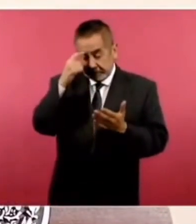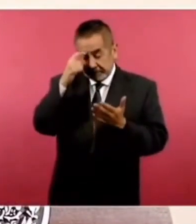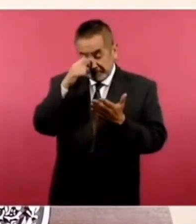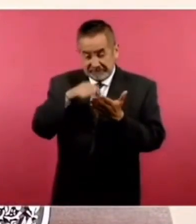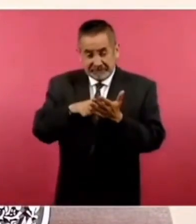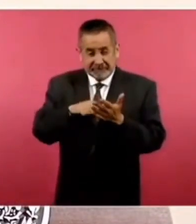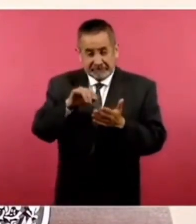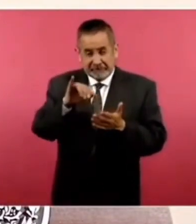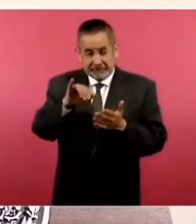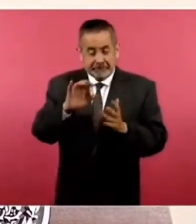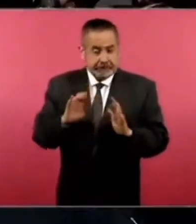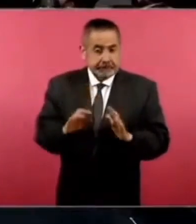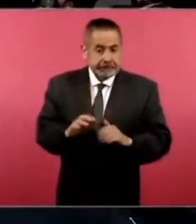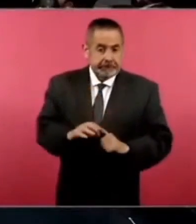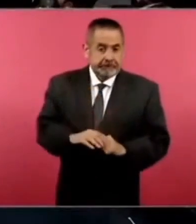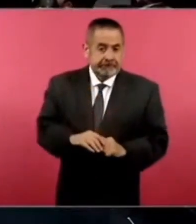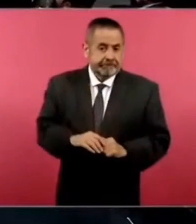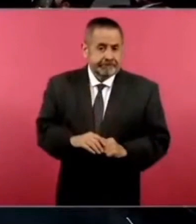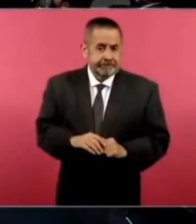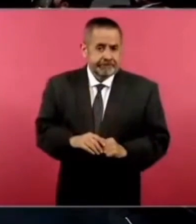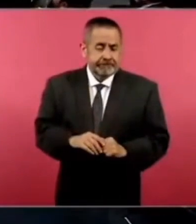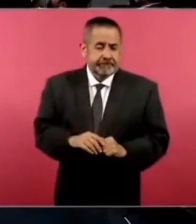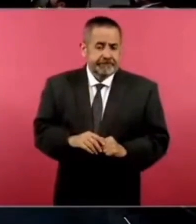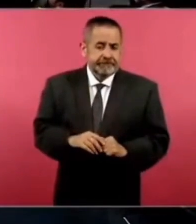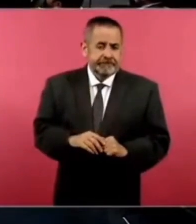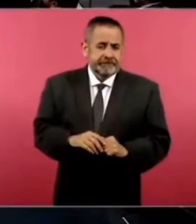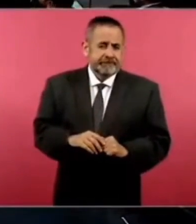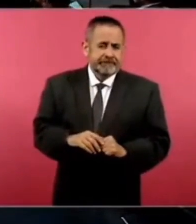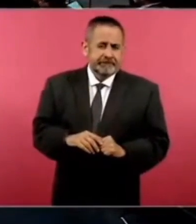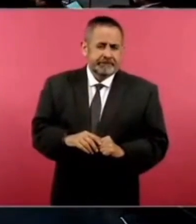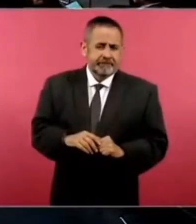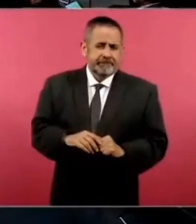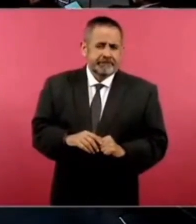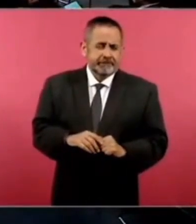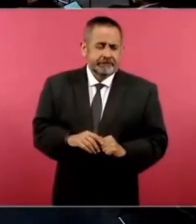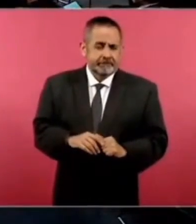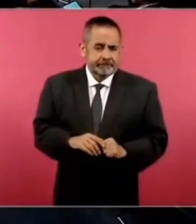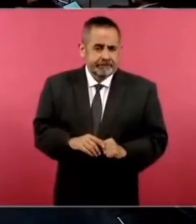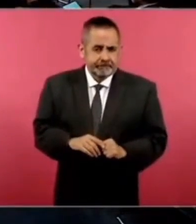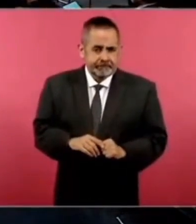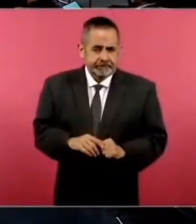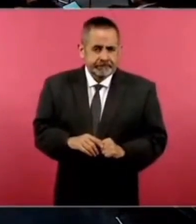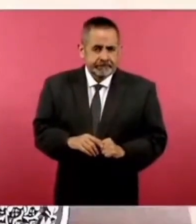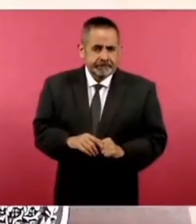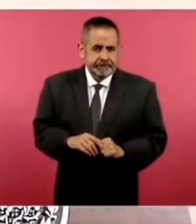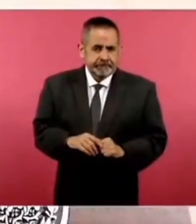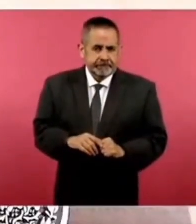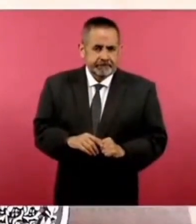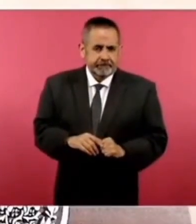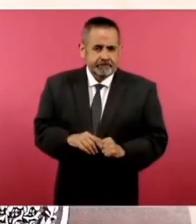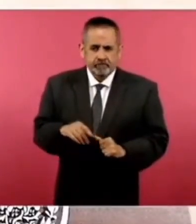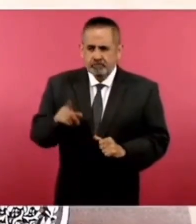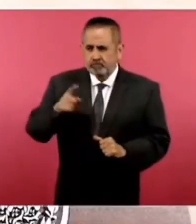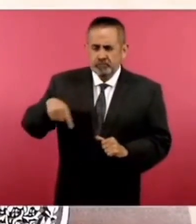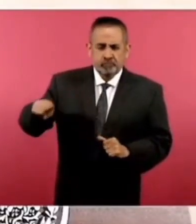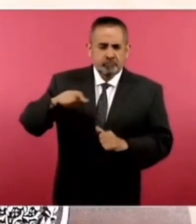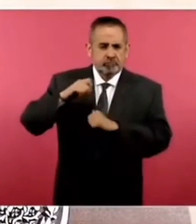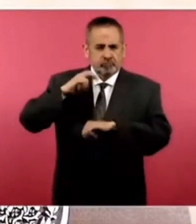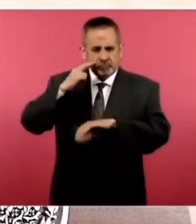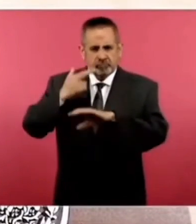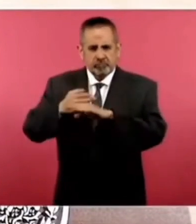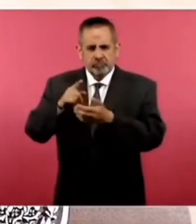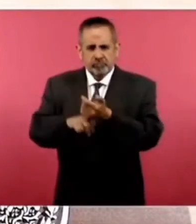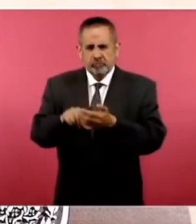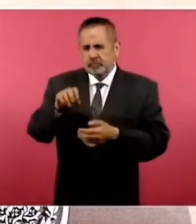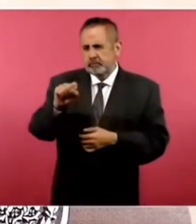sí los encargados en la